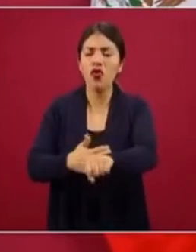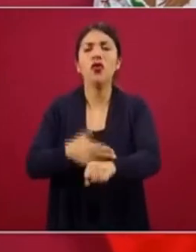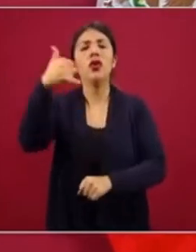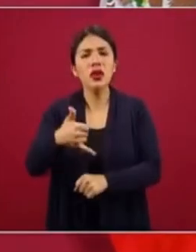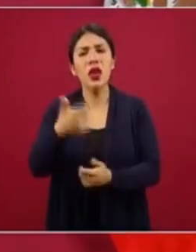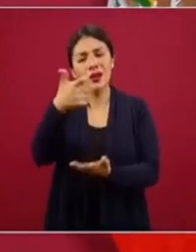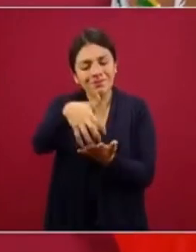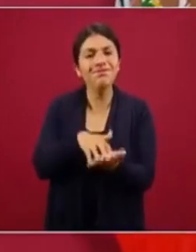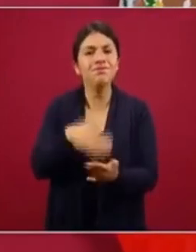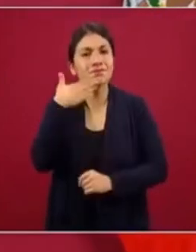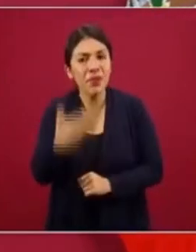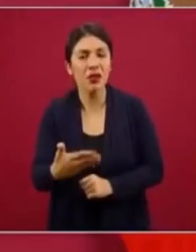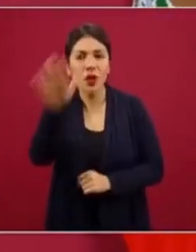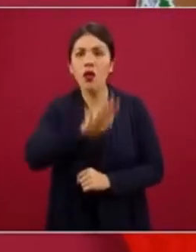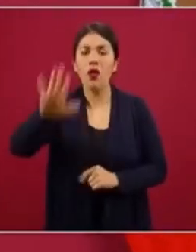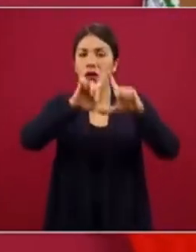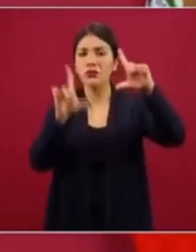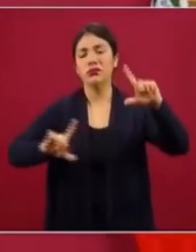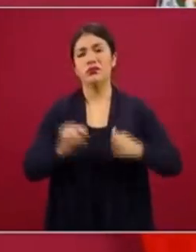austeridad republicana.